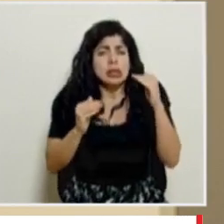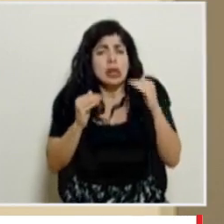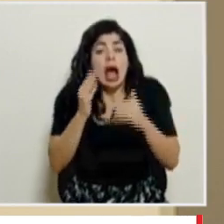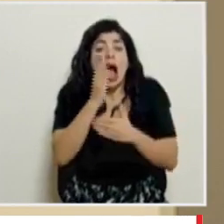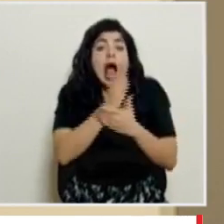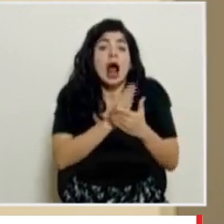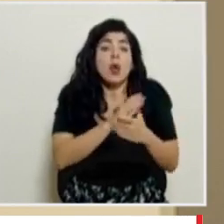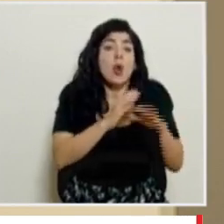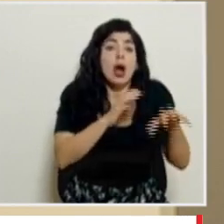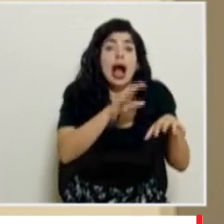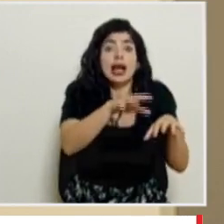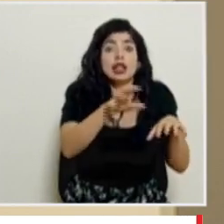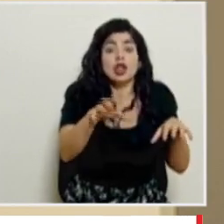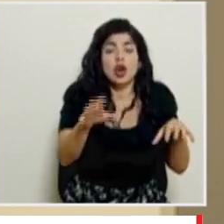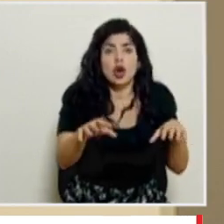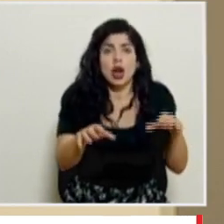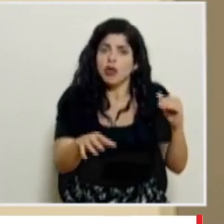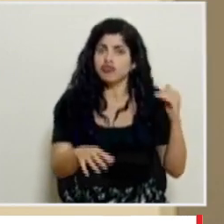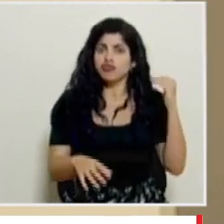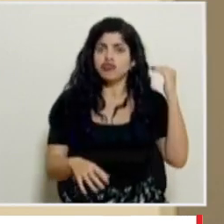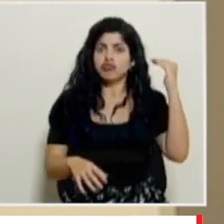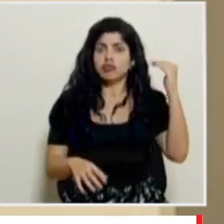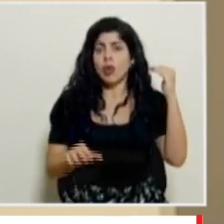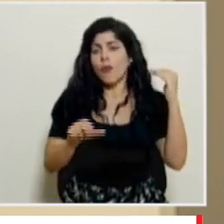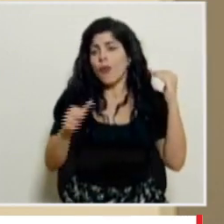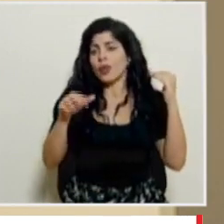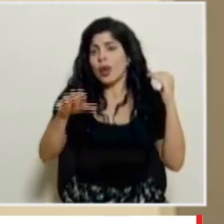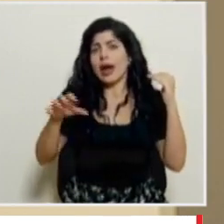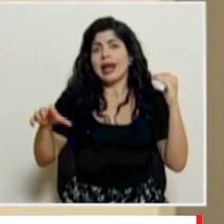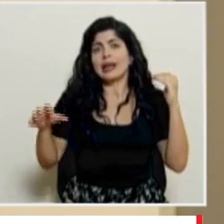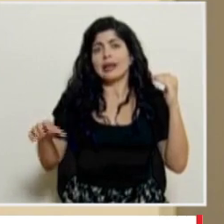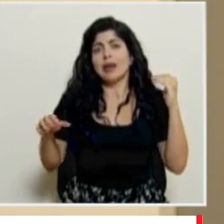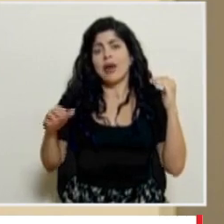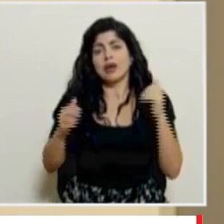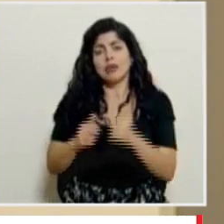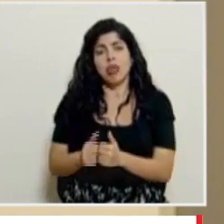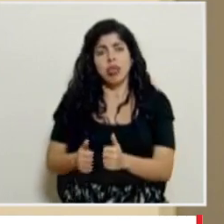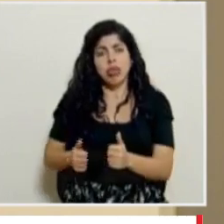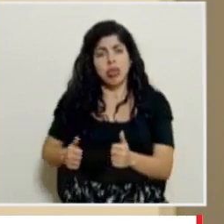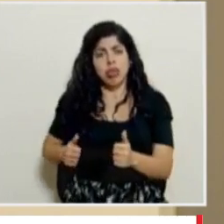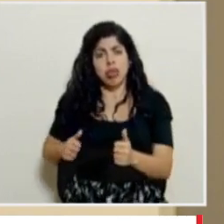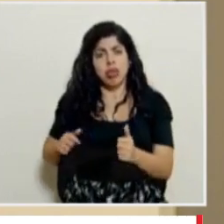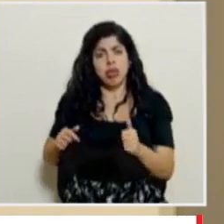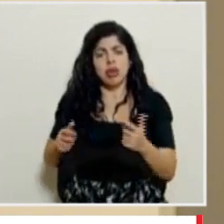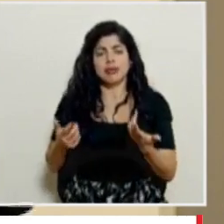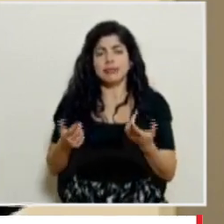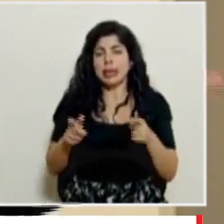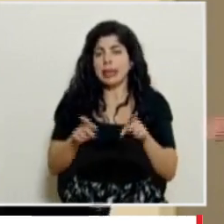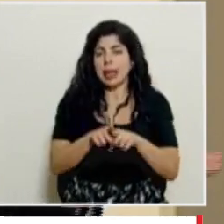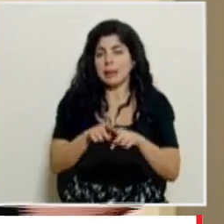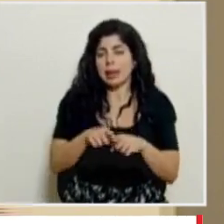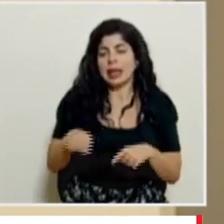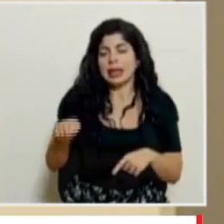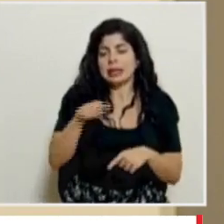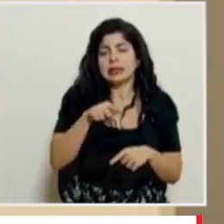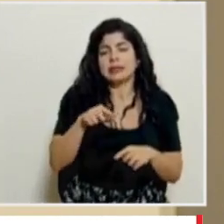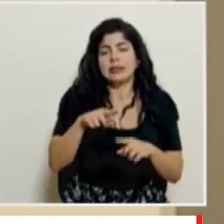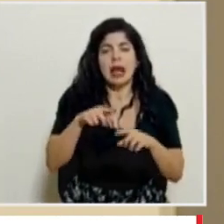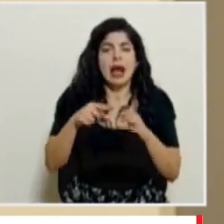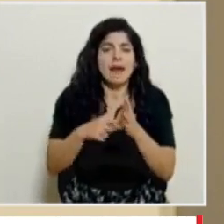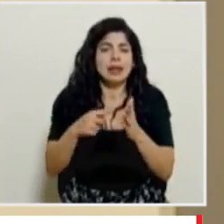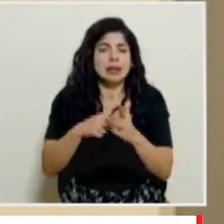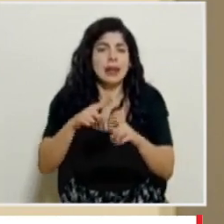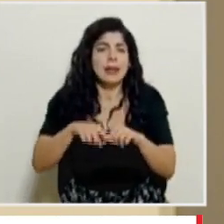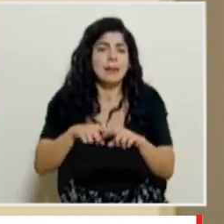cantones con porcentajes muy altos y otros que son pues que se han quedado rezagados claro que también esto ha respondido en algunos momentos